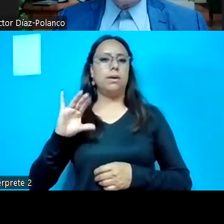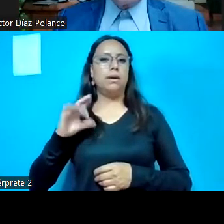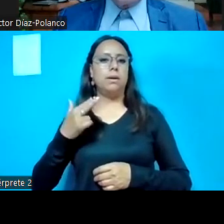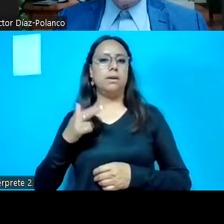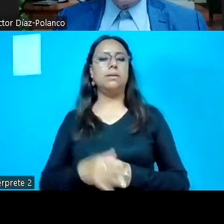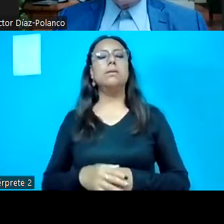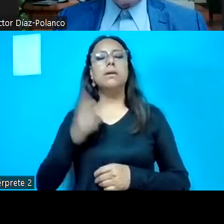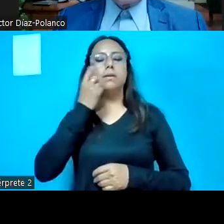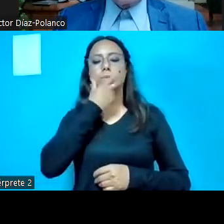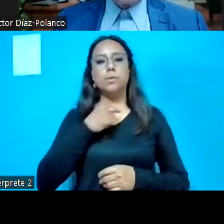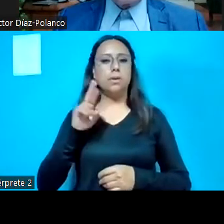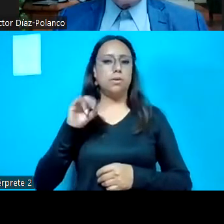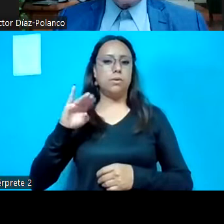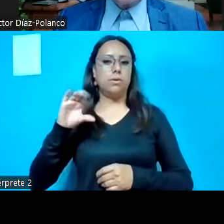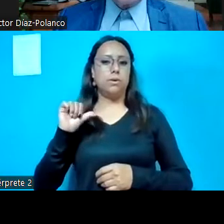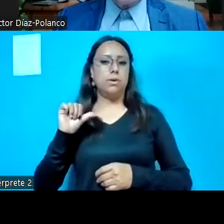Diputado Ricardo Rubio Torres.